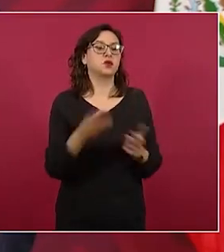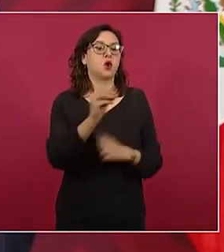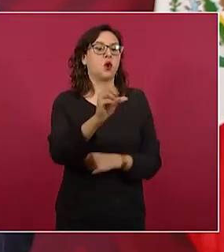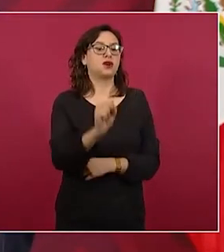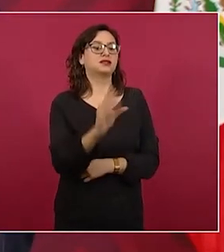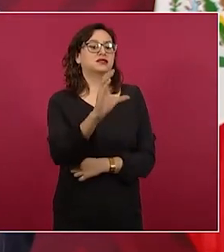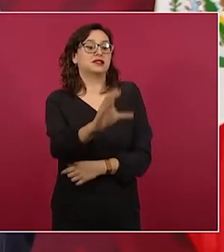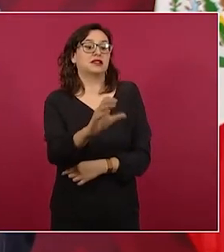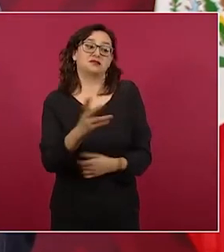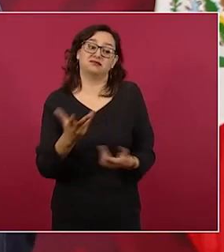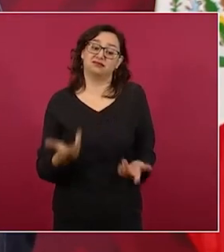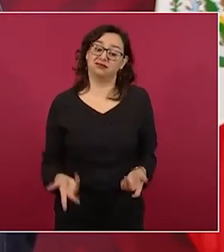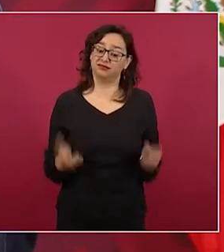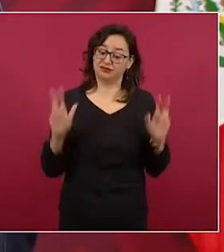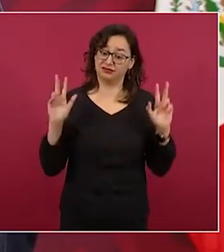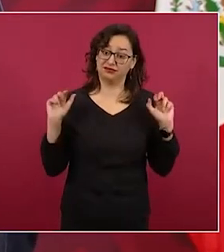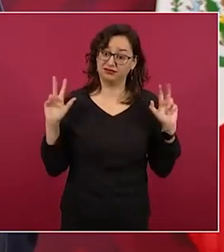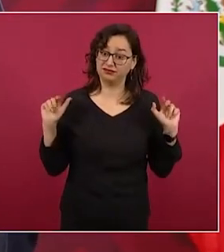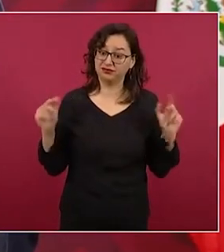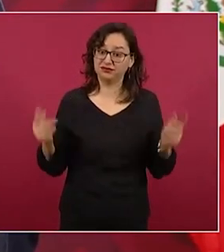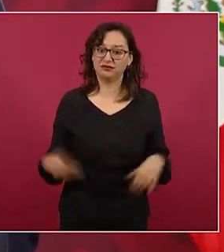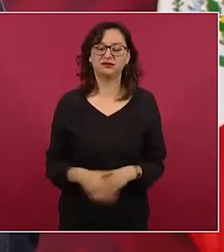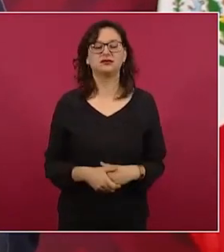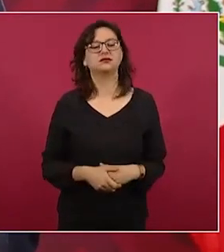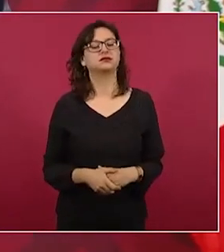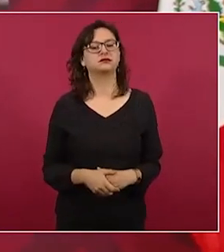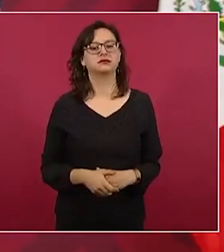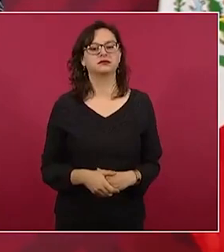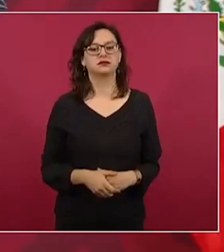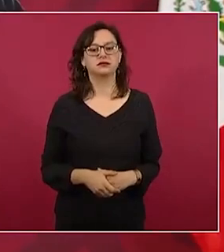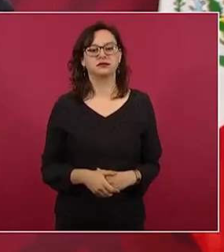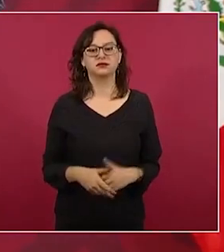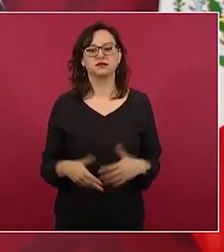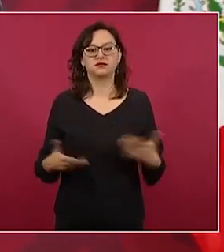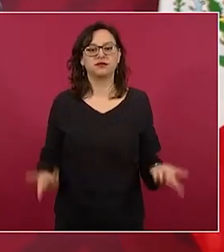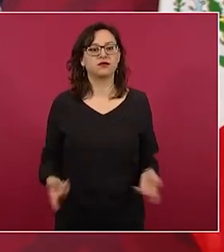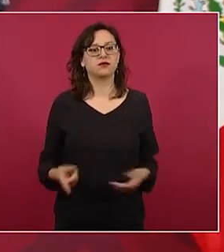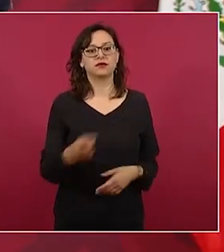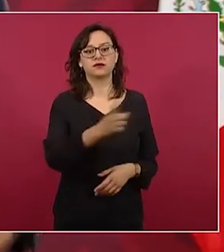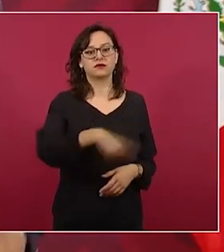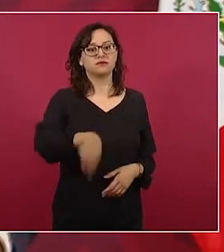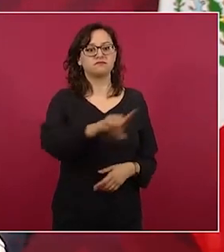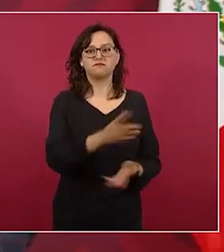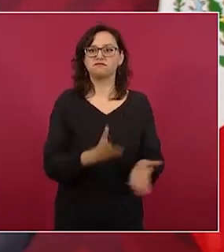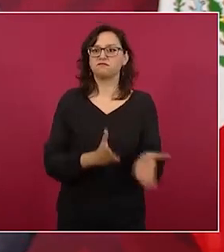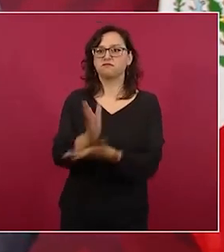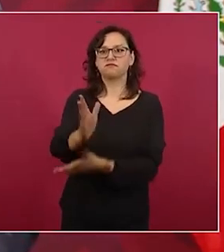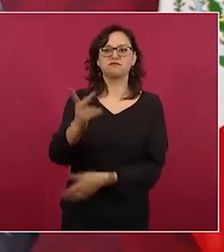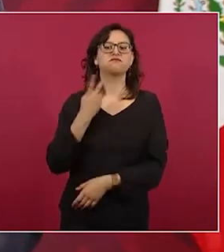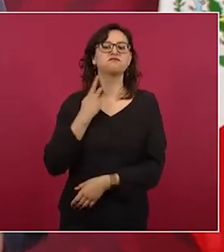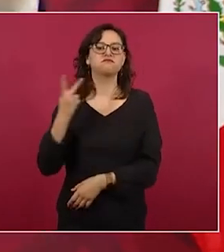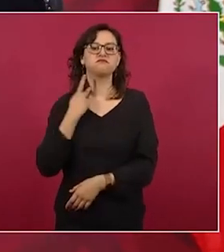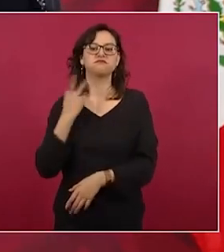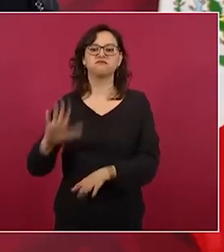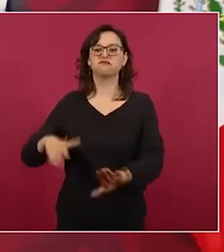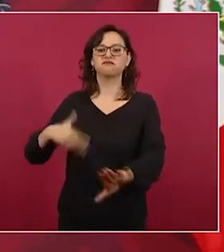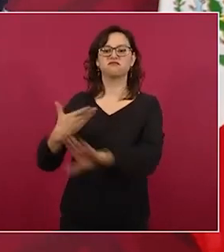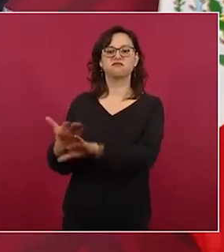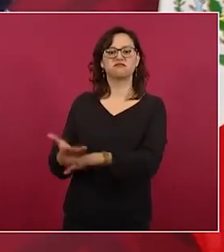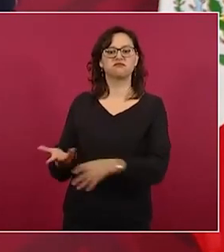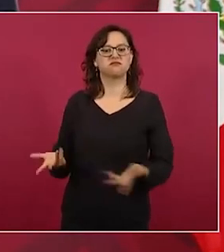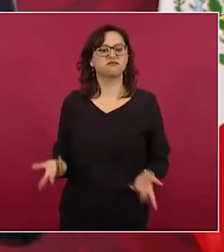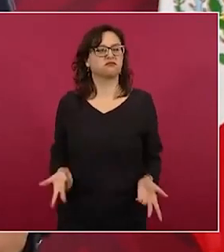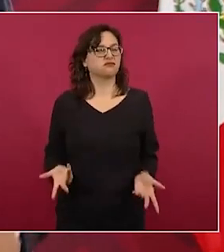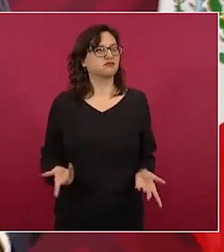porque eso es injerencismo, es una falta de